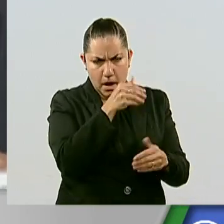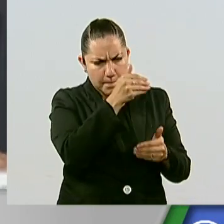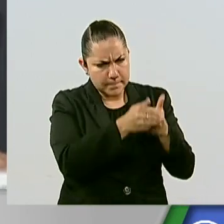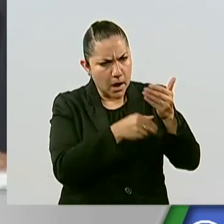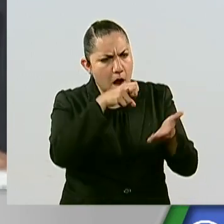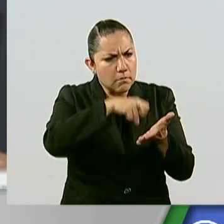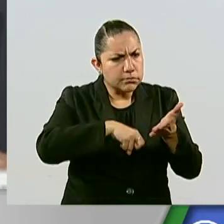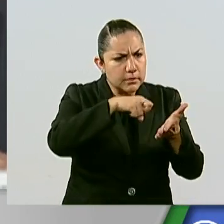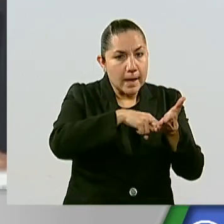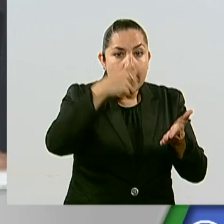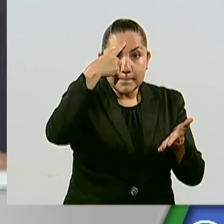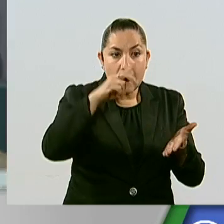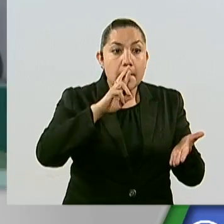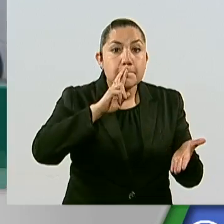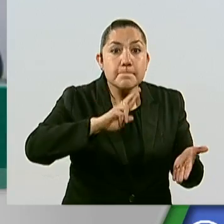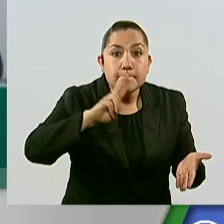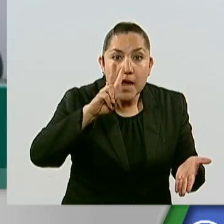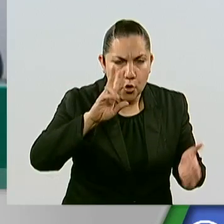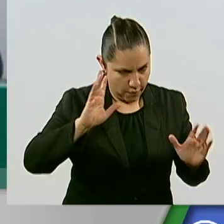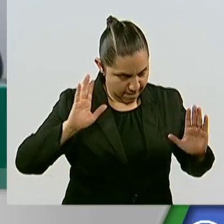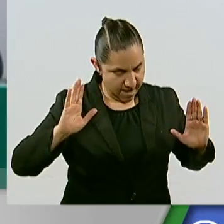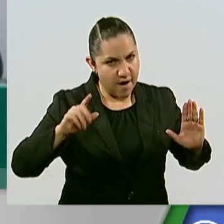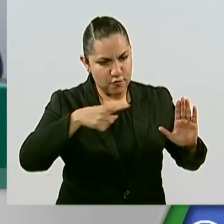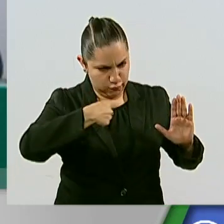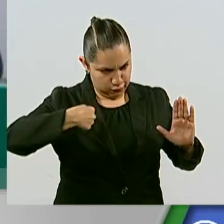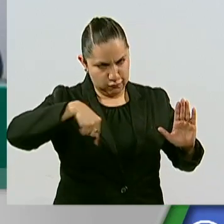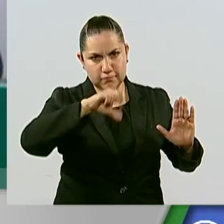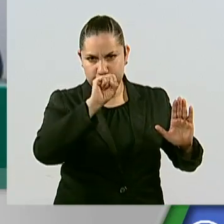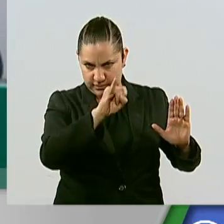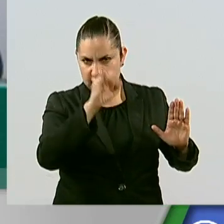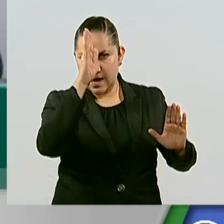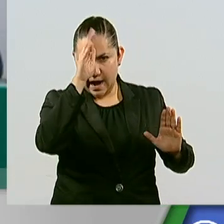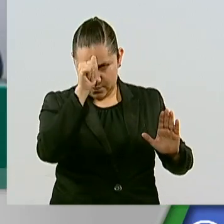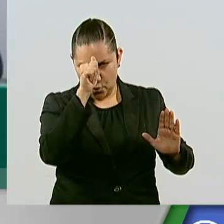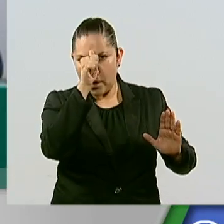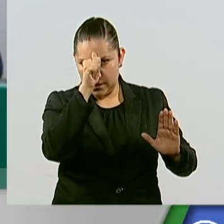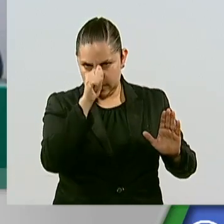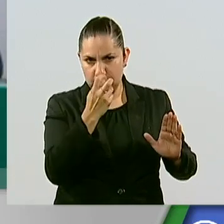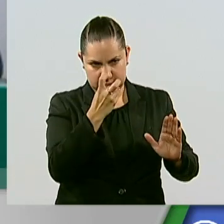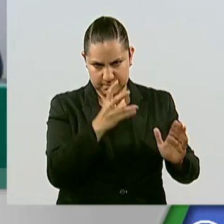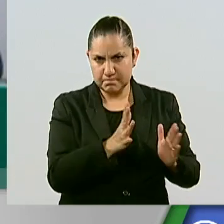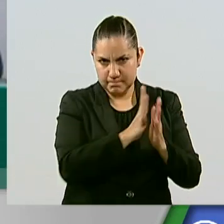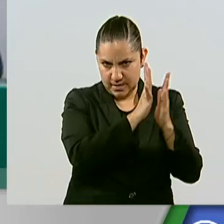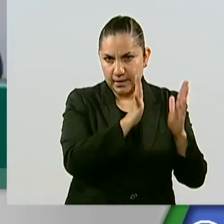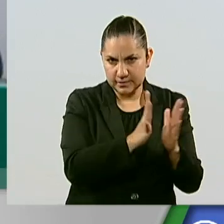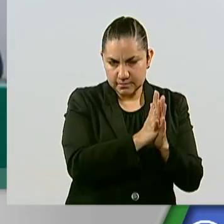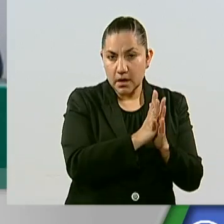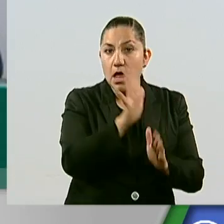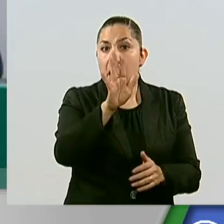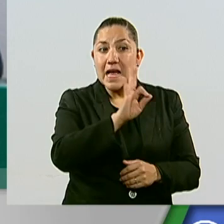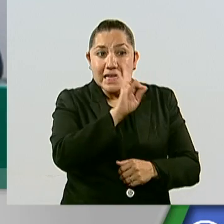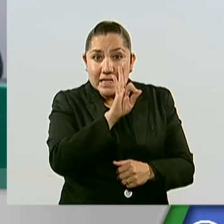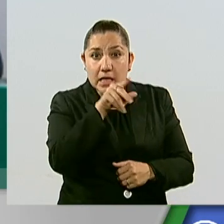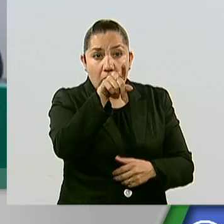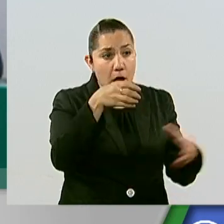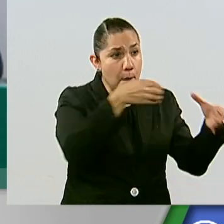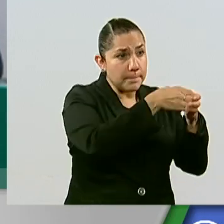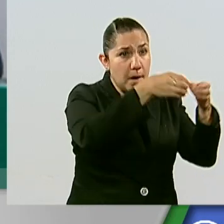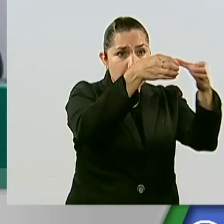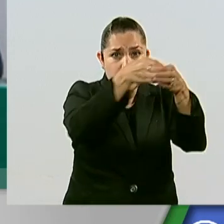Jamás para atentar contra las facultades de las autoridades electorales. Jamás.